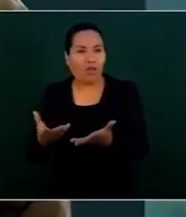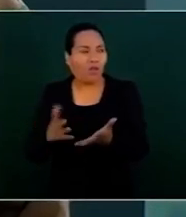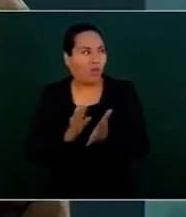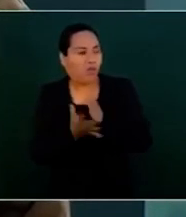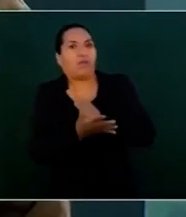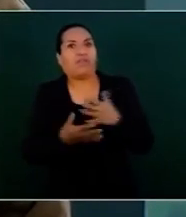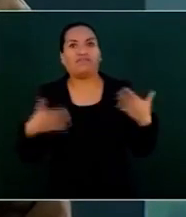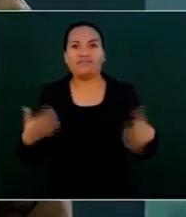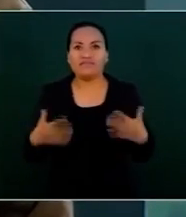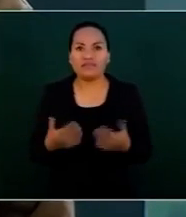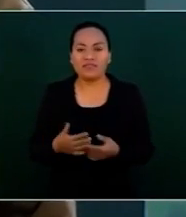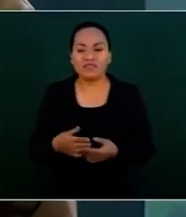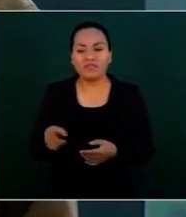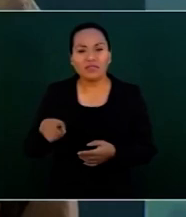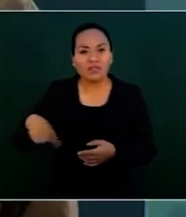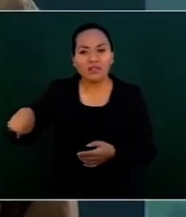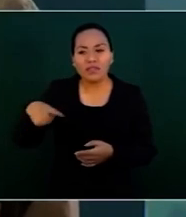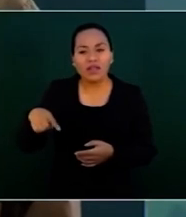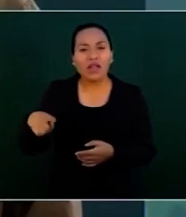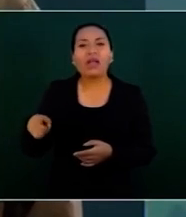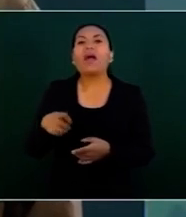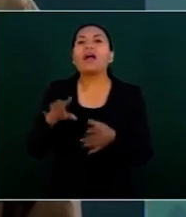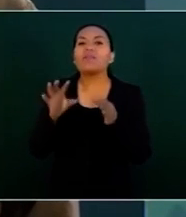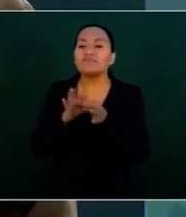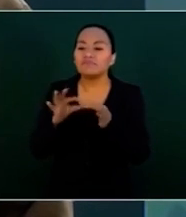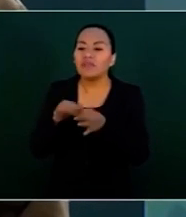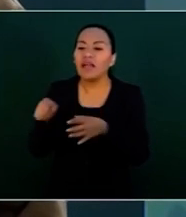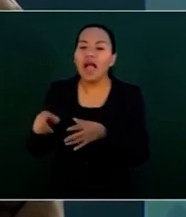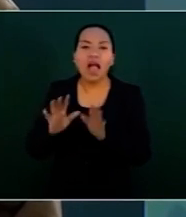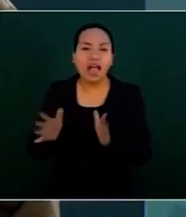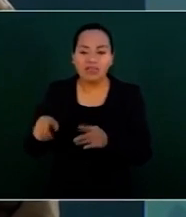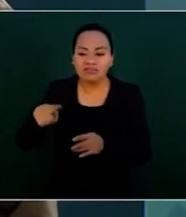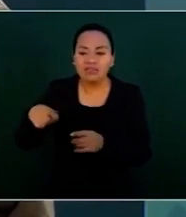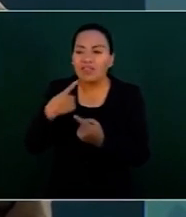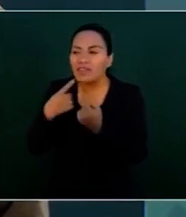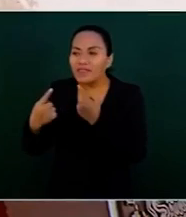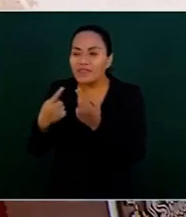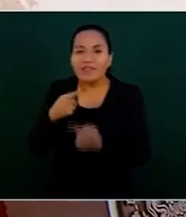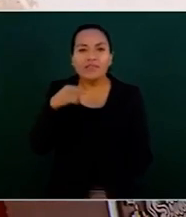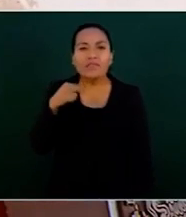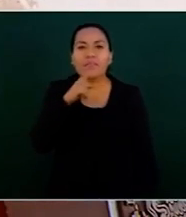por eso se habla de reaccionarios, de ahí viene el término.